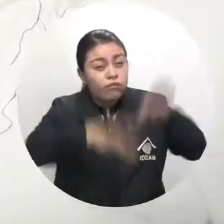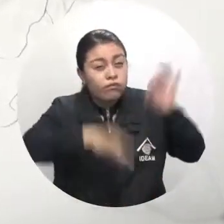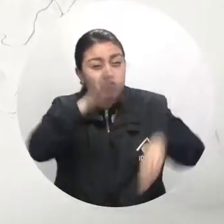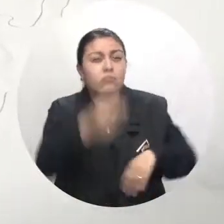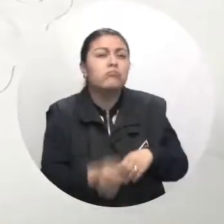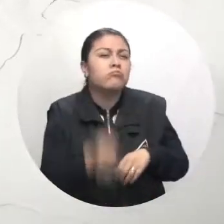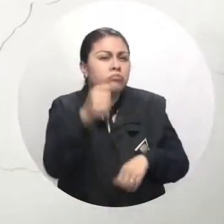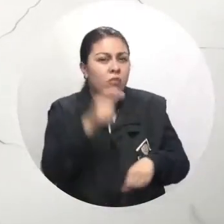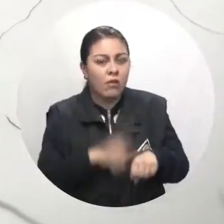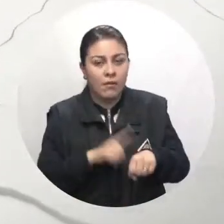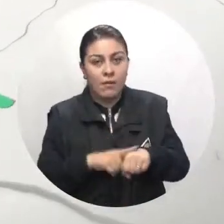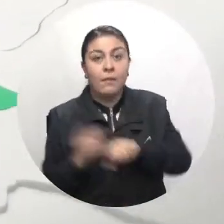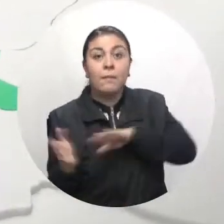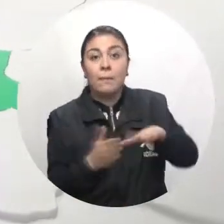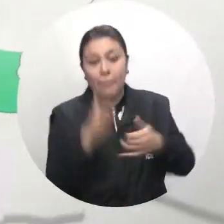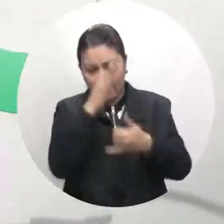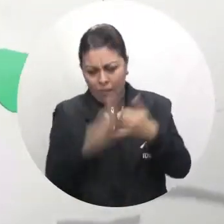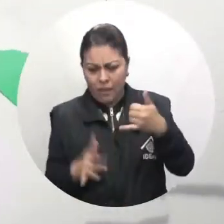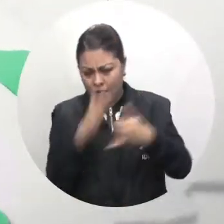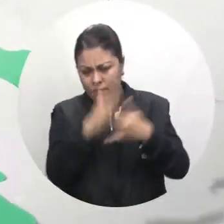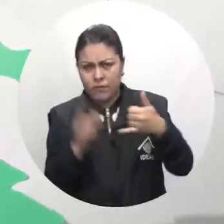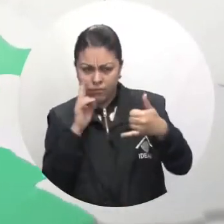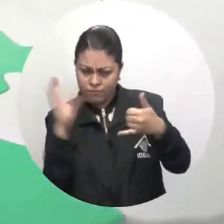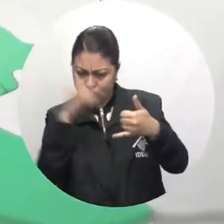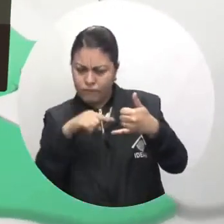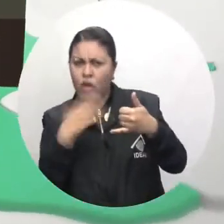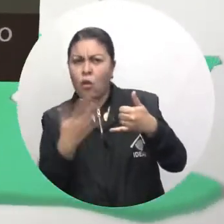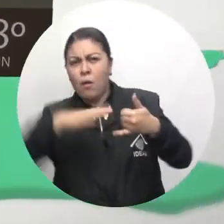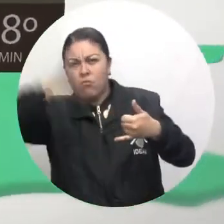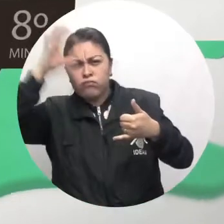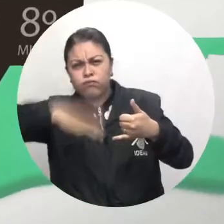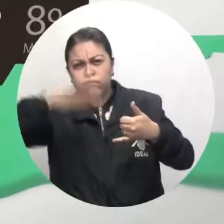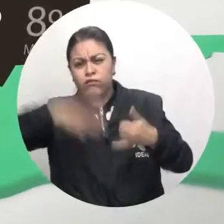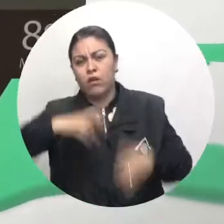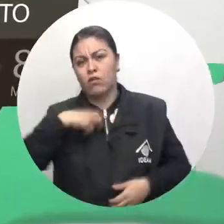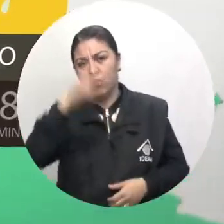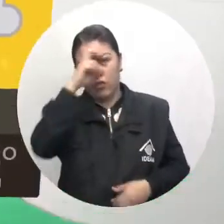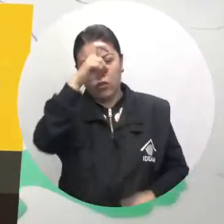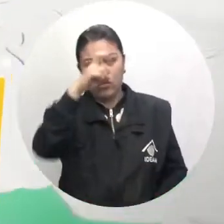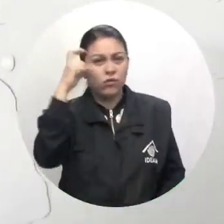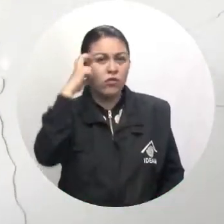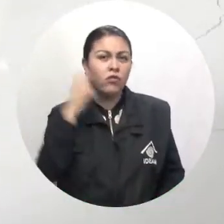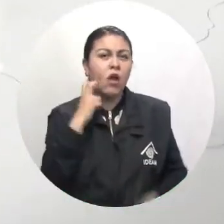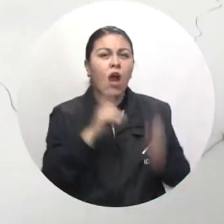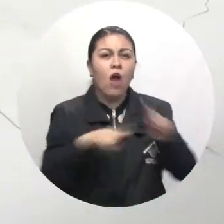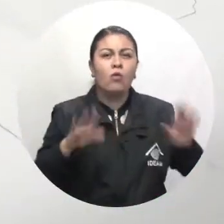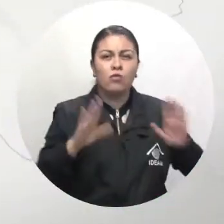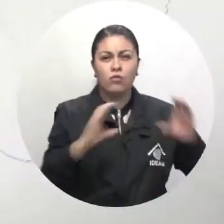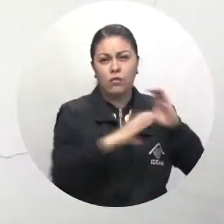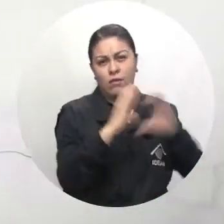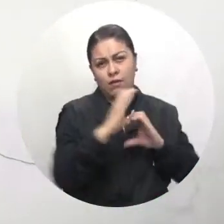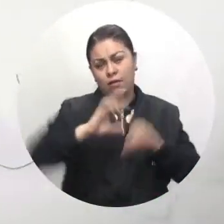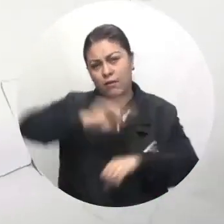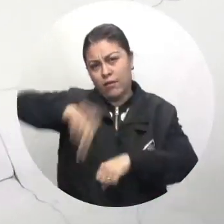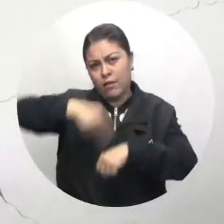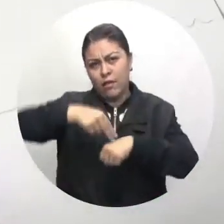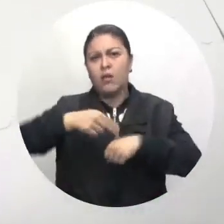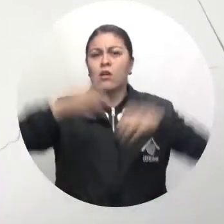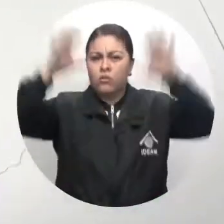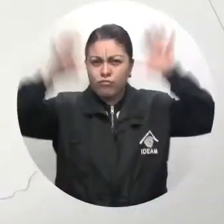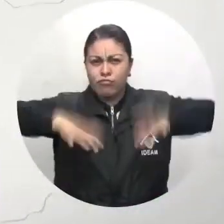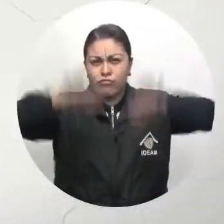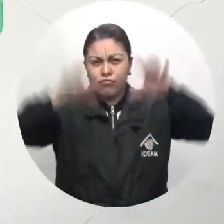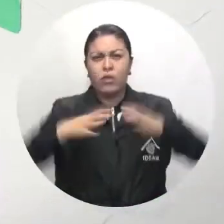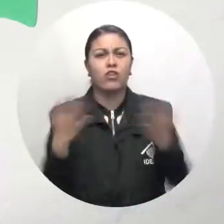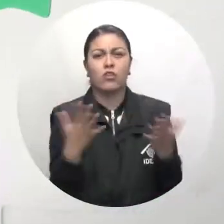pasajeras. En el litoral del Pacífico se prevén lluvias en sectores del norte del Chocó y áreas del Cauca y Nariño y lluvias en Valle del